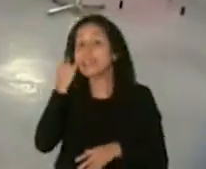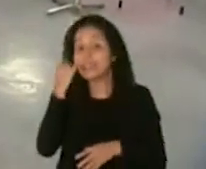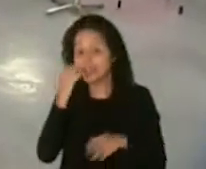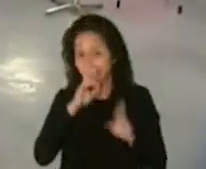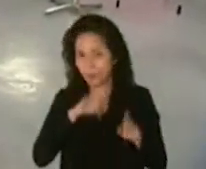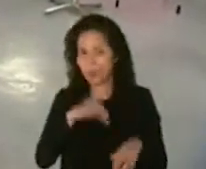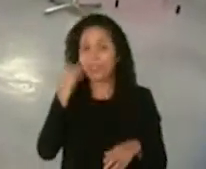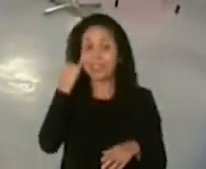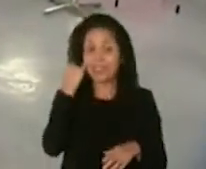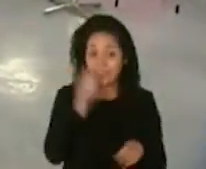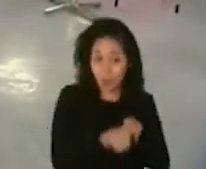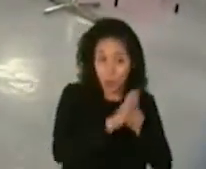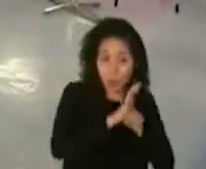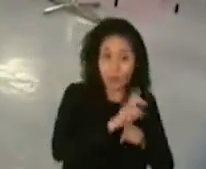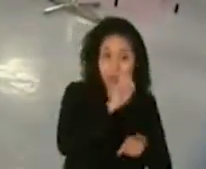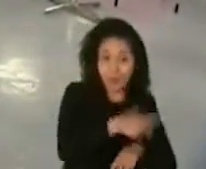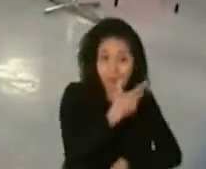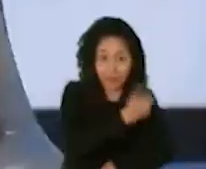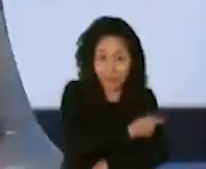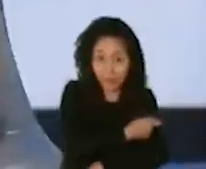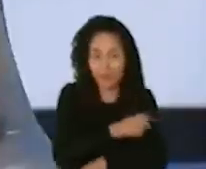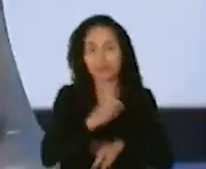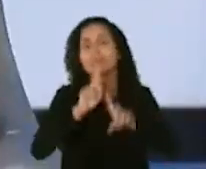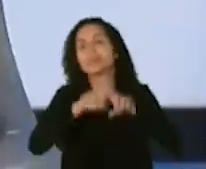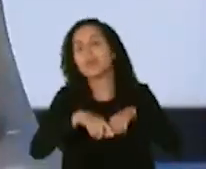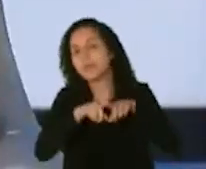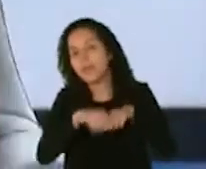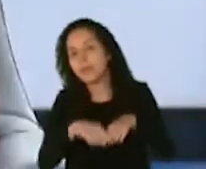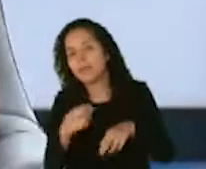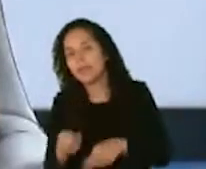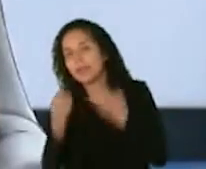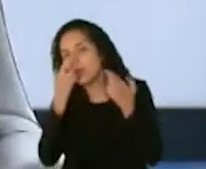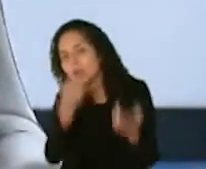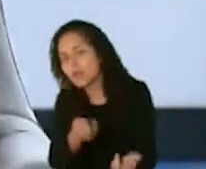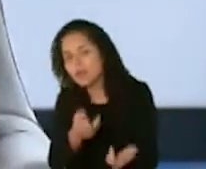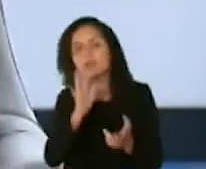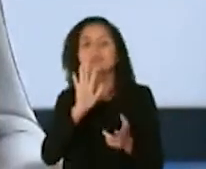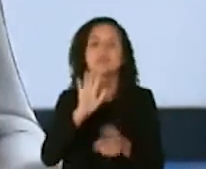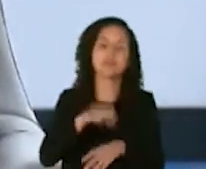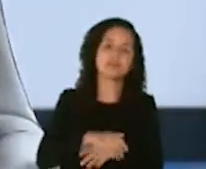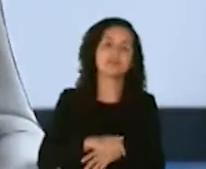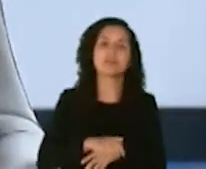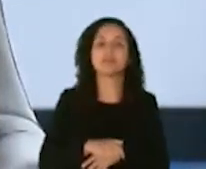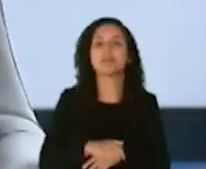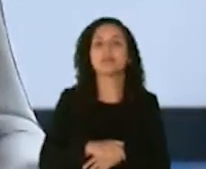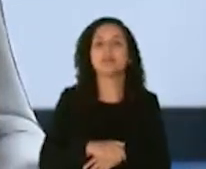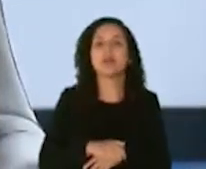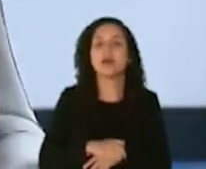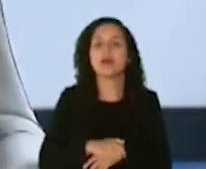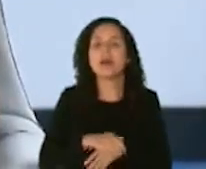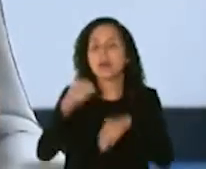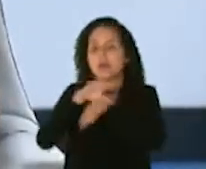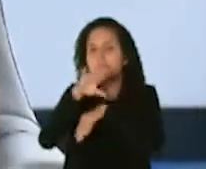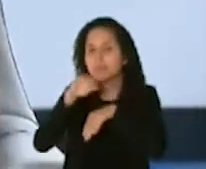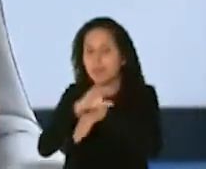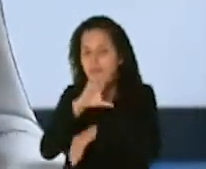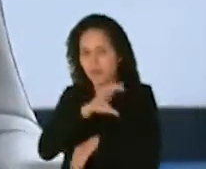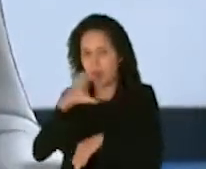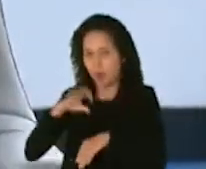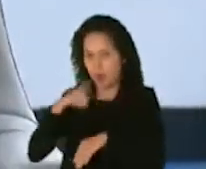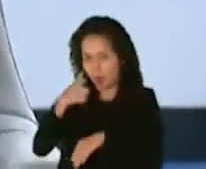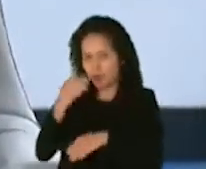COVID y se debe vacunar va a depender de las recomendaciones que el Advisory Committee on Immunization Practice que